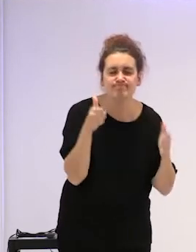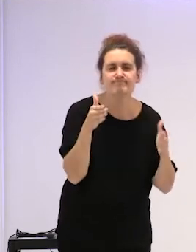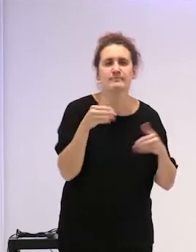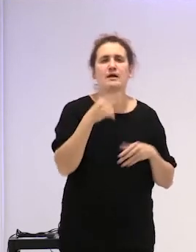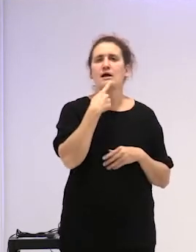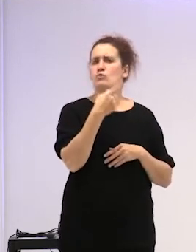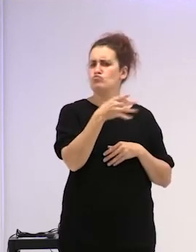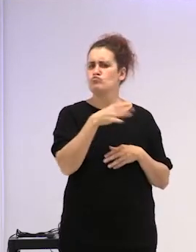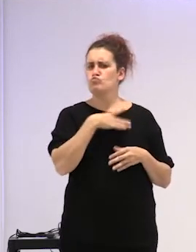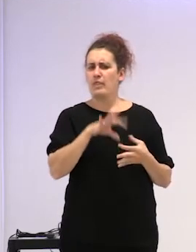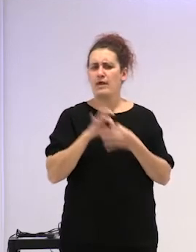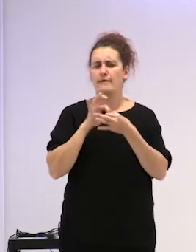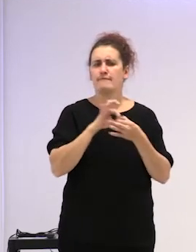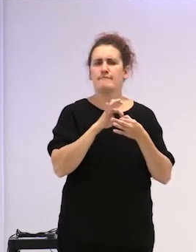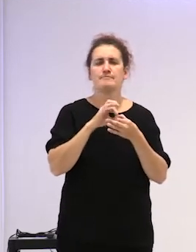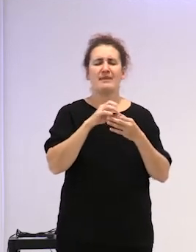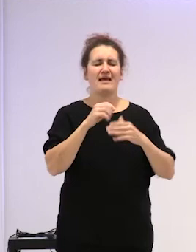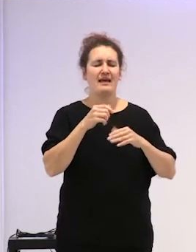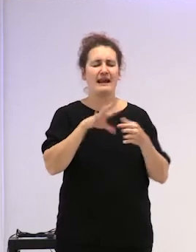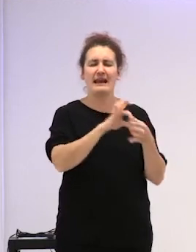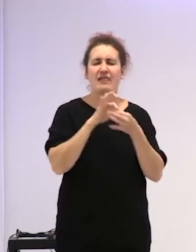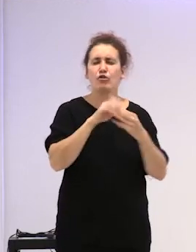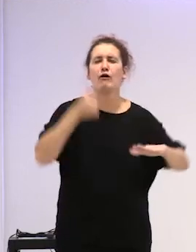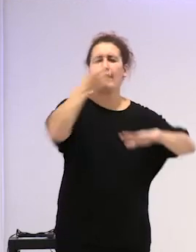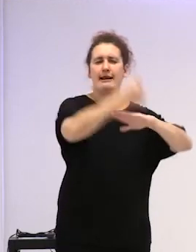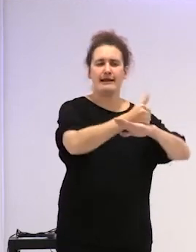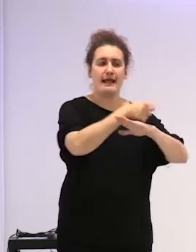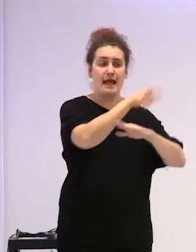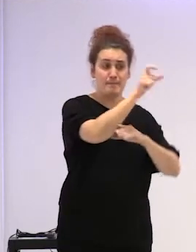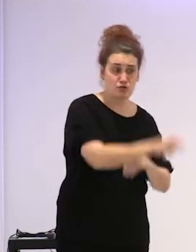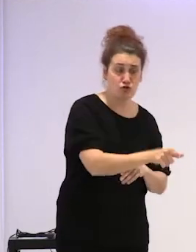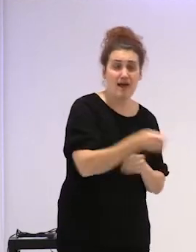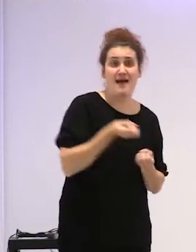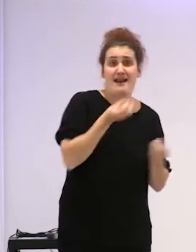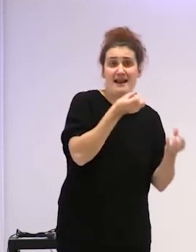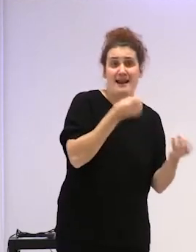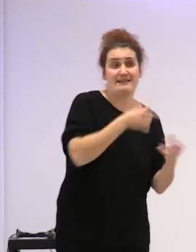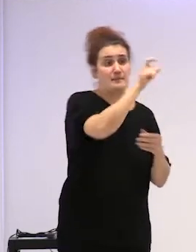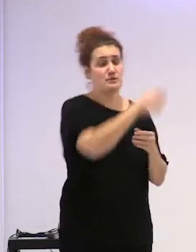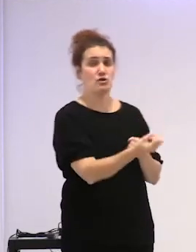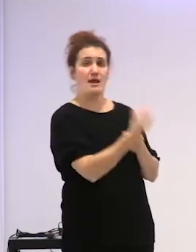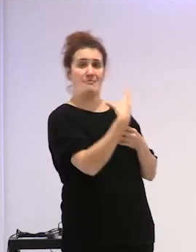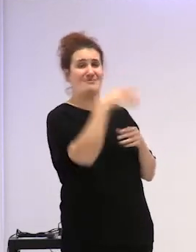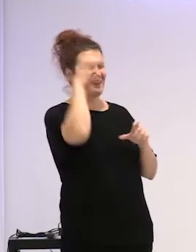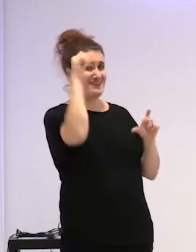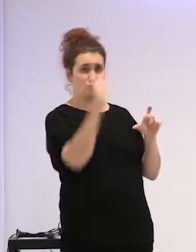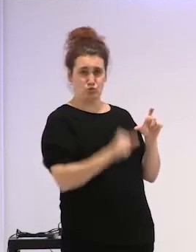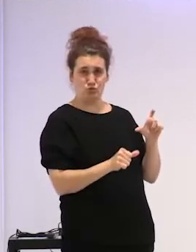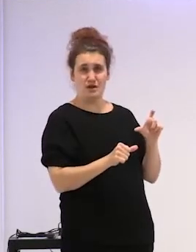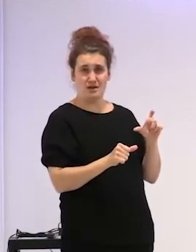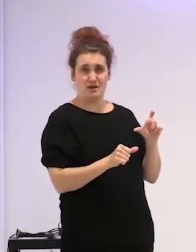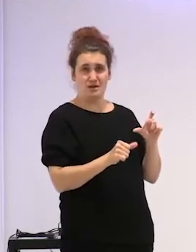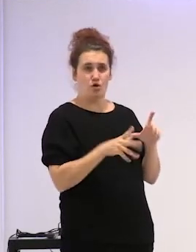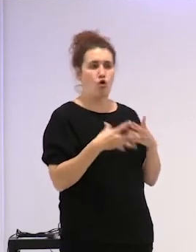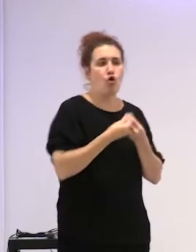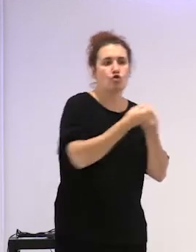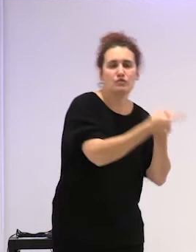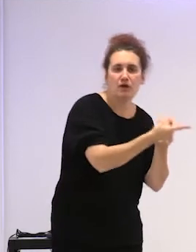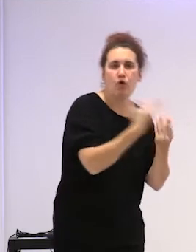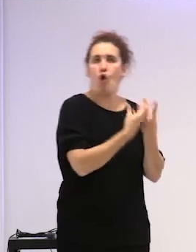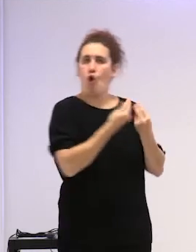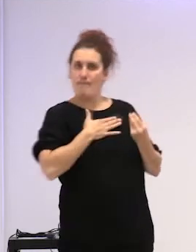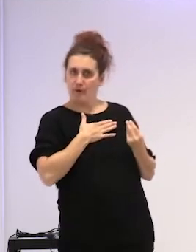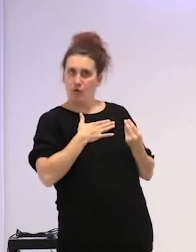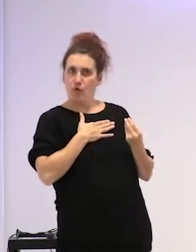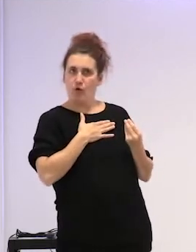crear una relación de jerarquía entre la persona que relata y la que escucha. Es decir, contigo, conmigo, con quienes